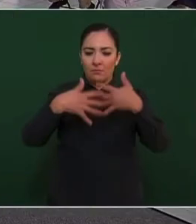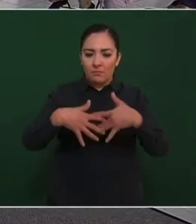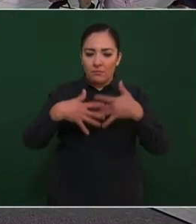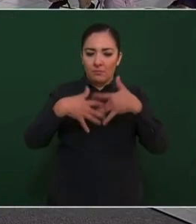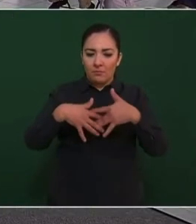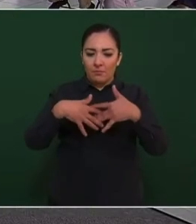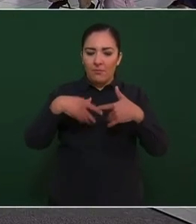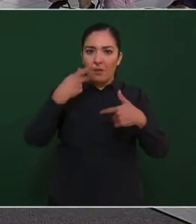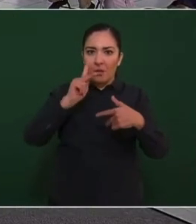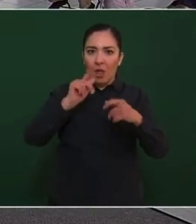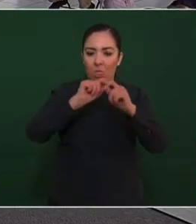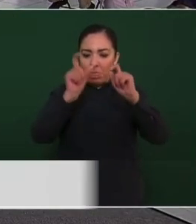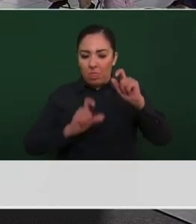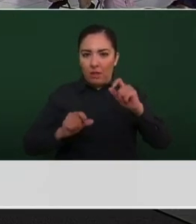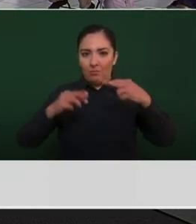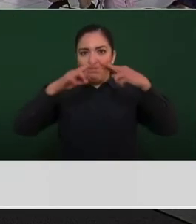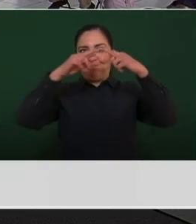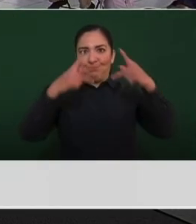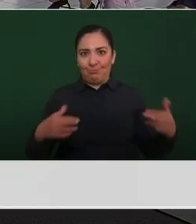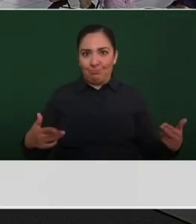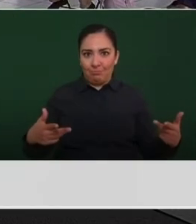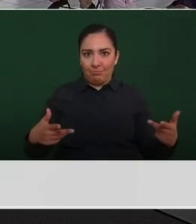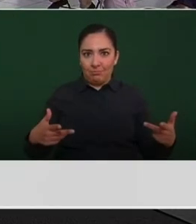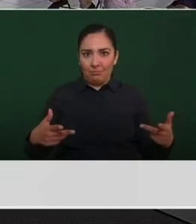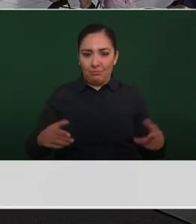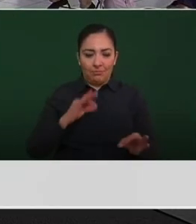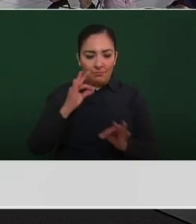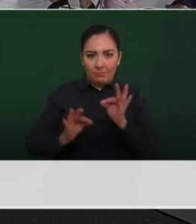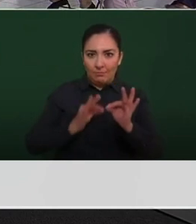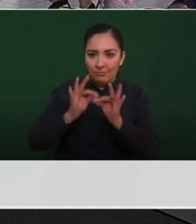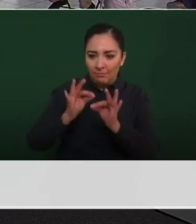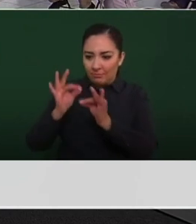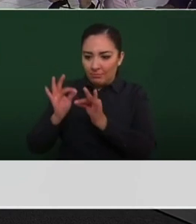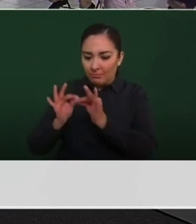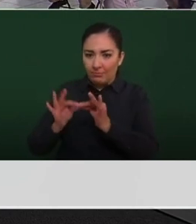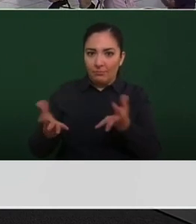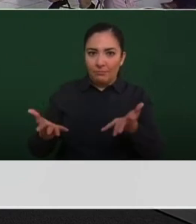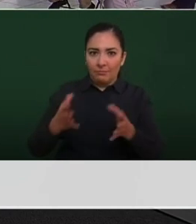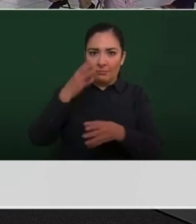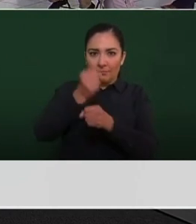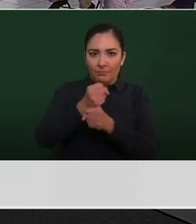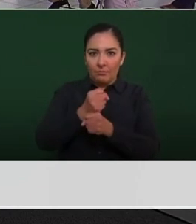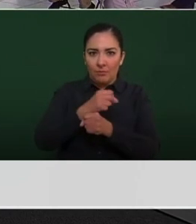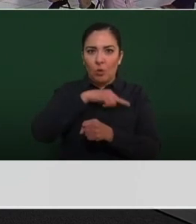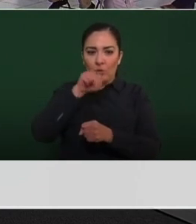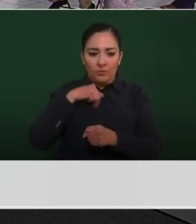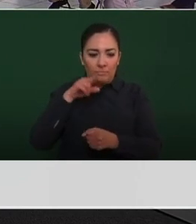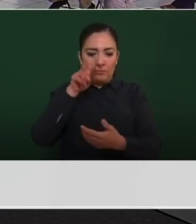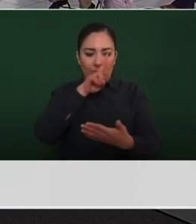Hay que ver la calidad, o sea, el cumplimiento del contrato, pues, lo vamos a…